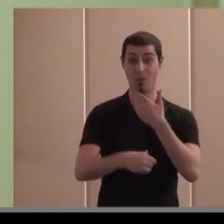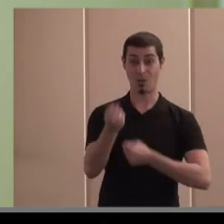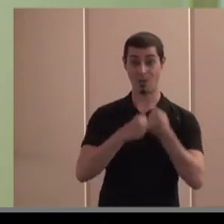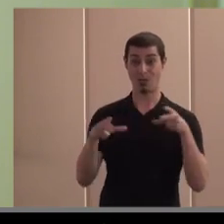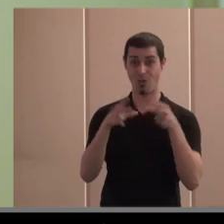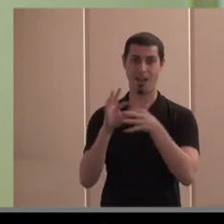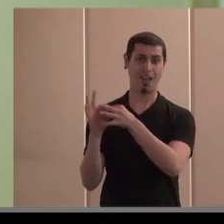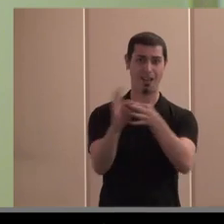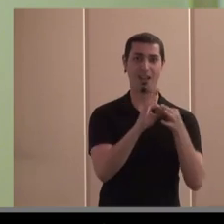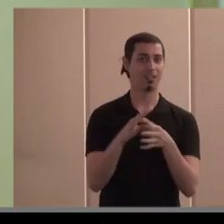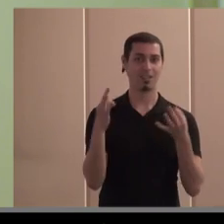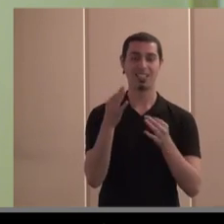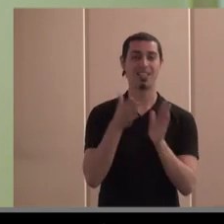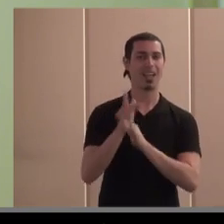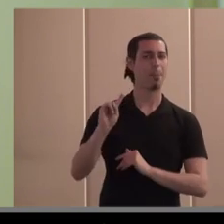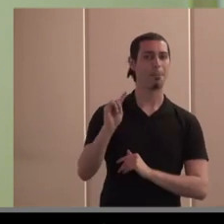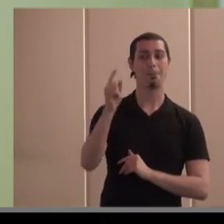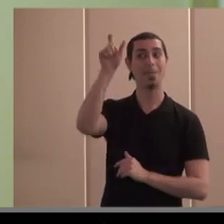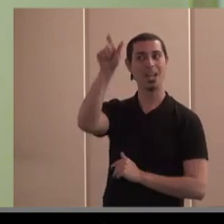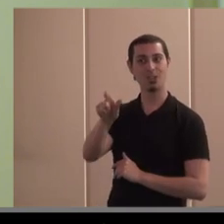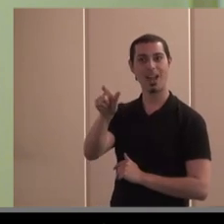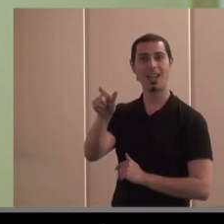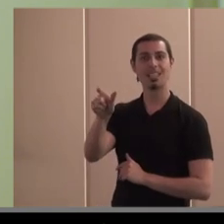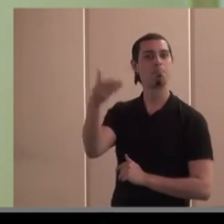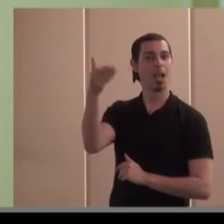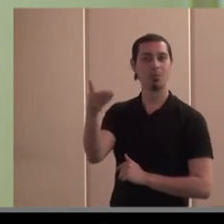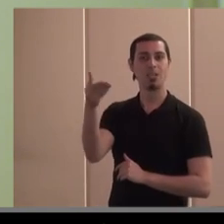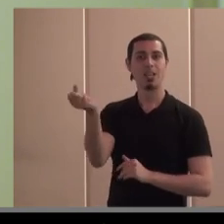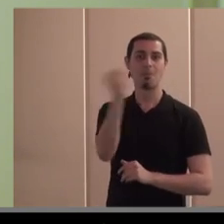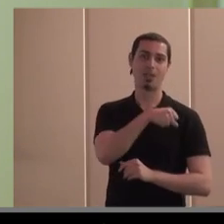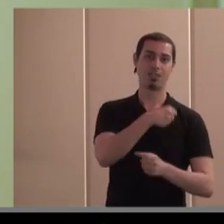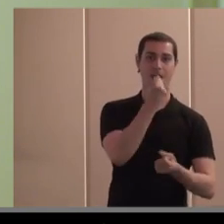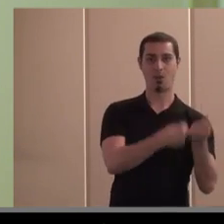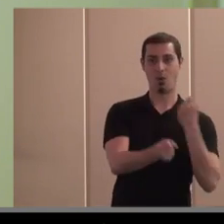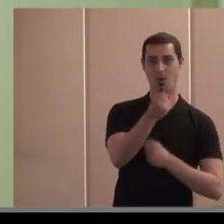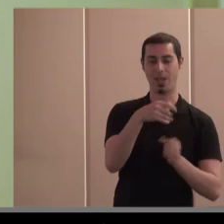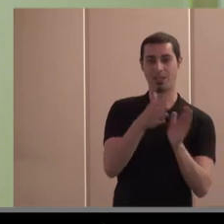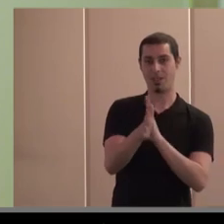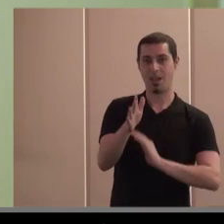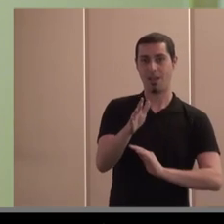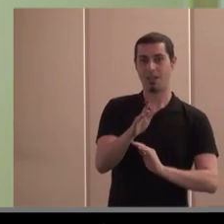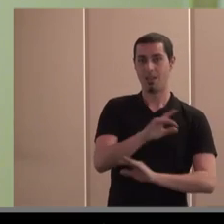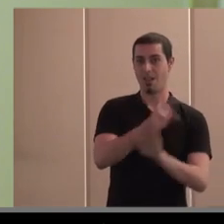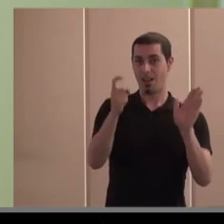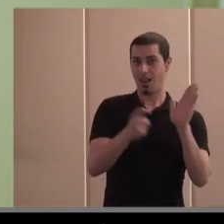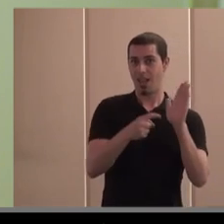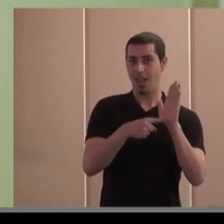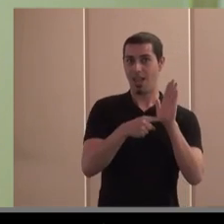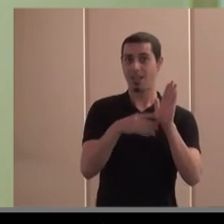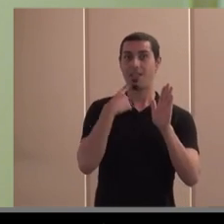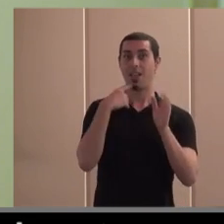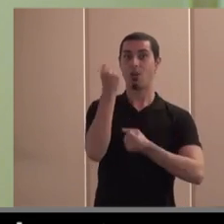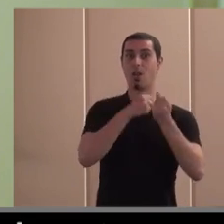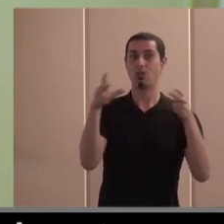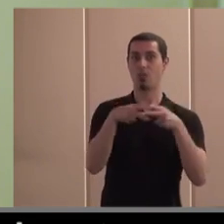social es que prima a la persona por encima del capital. Y esto es un principio que une a todas las fórmulas jurídicas que están bajo el paraguas de la